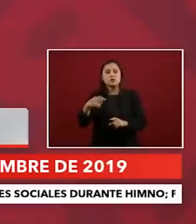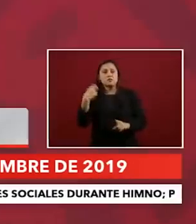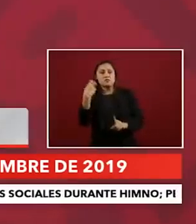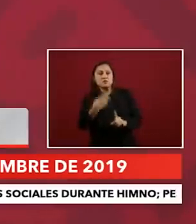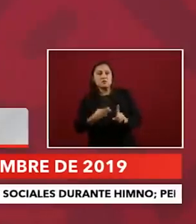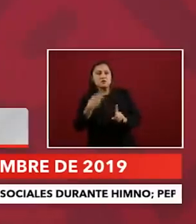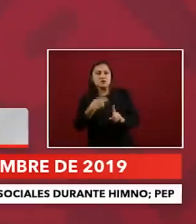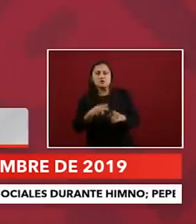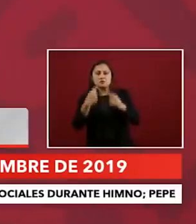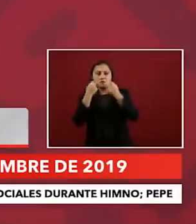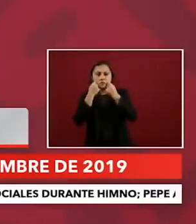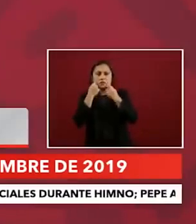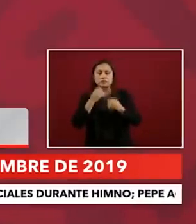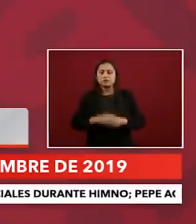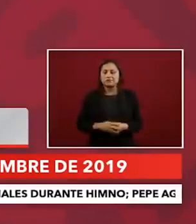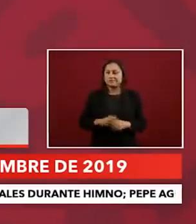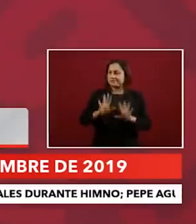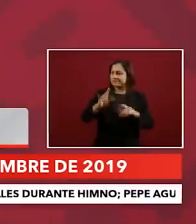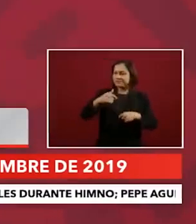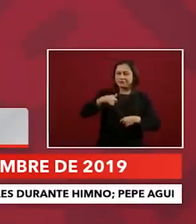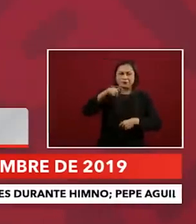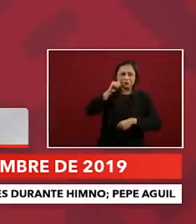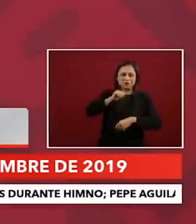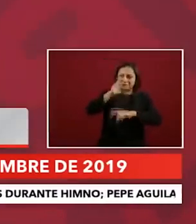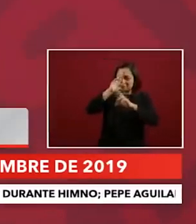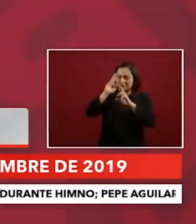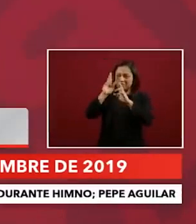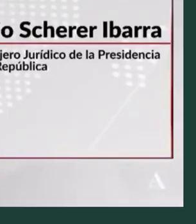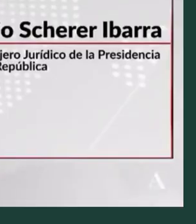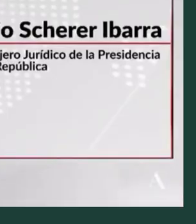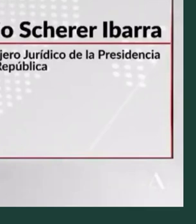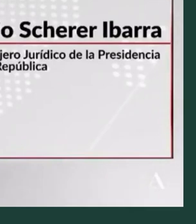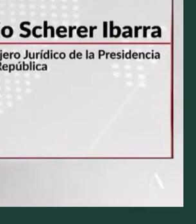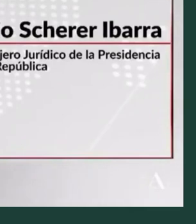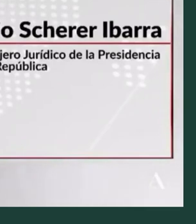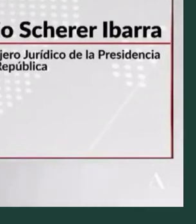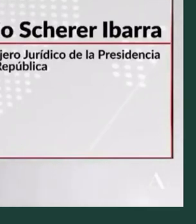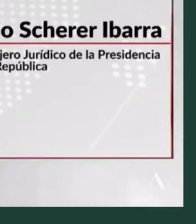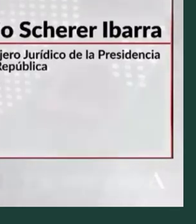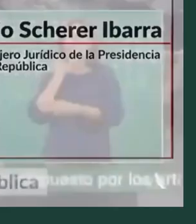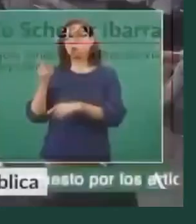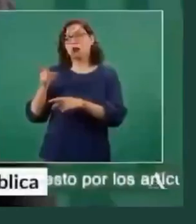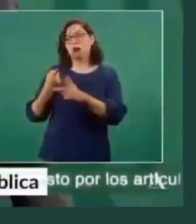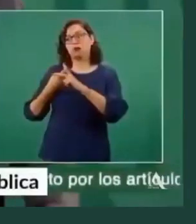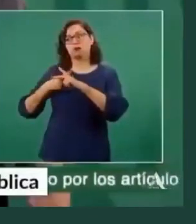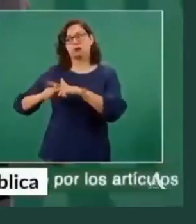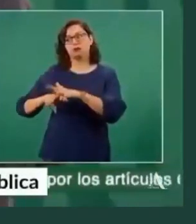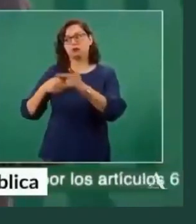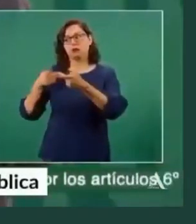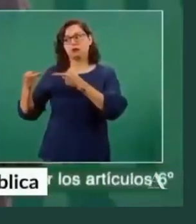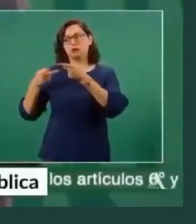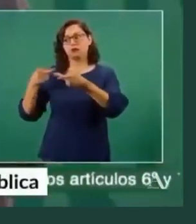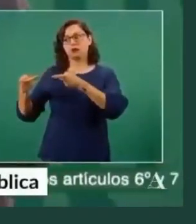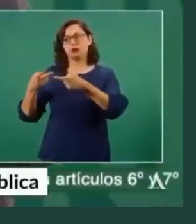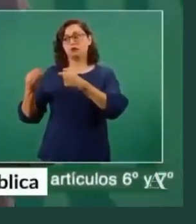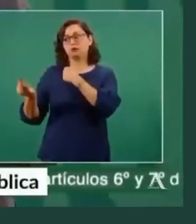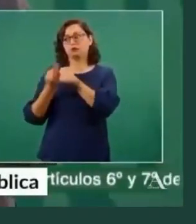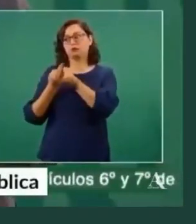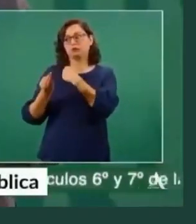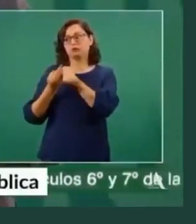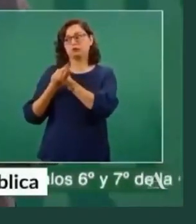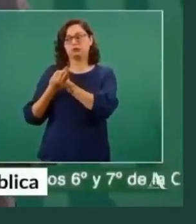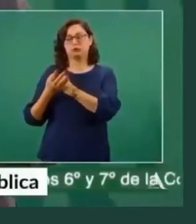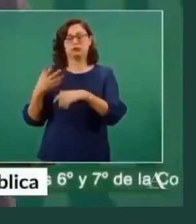No los veo yo como enemigos, sino como adversarios. El presidente, digamos, tiene un problema, Carmen. Hay que